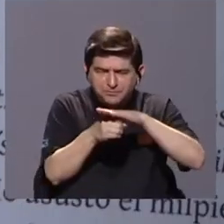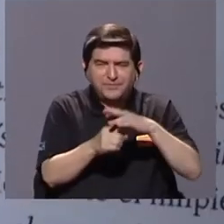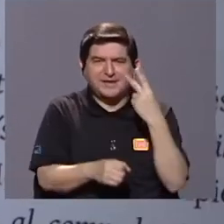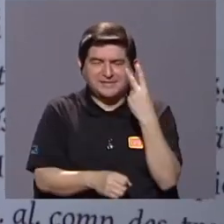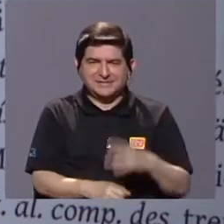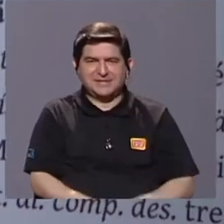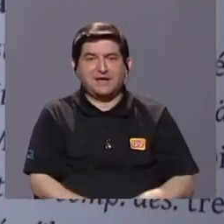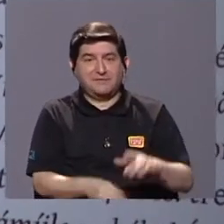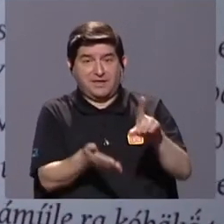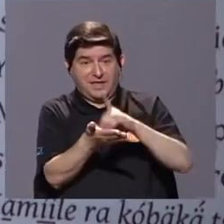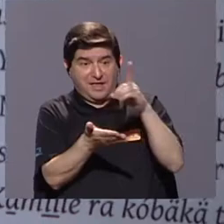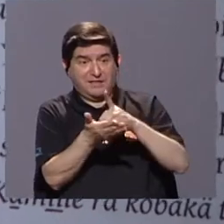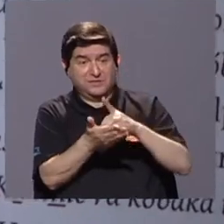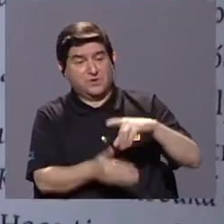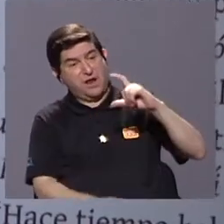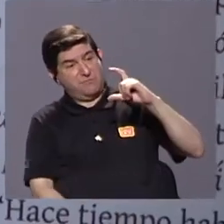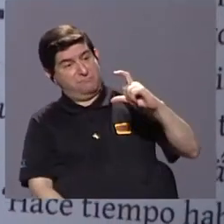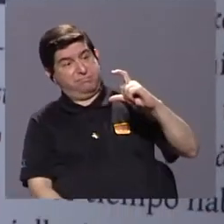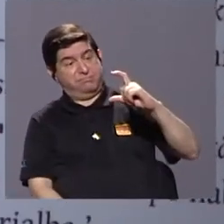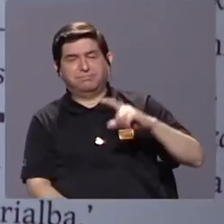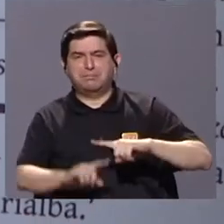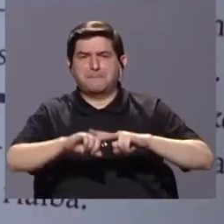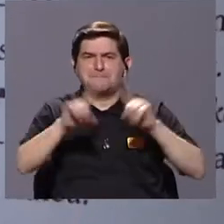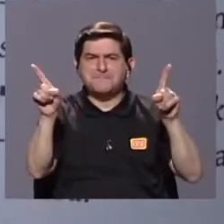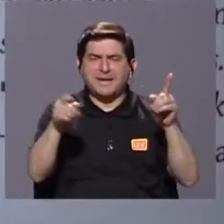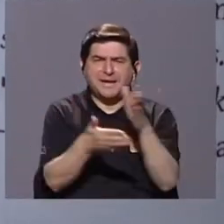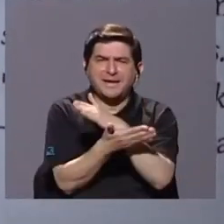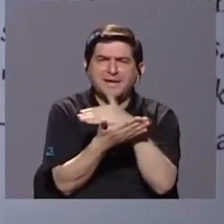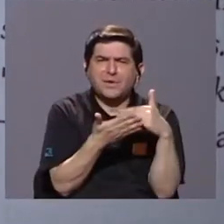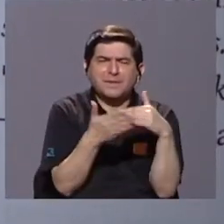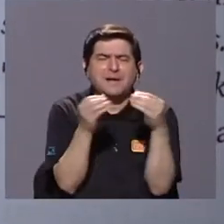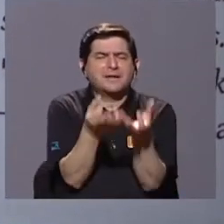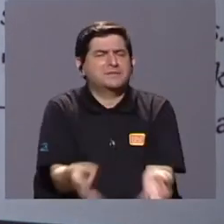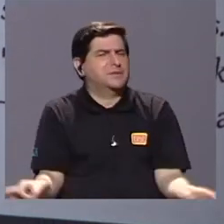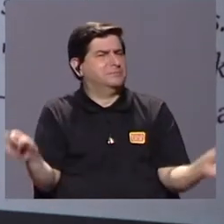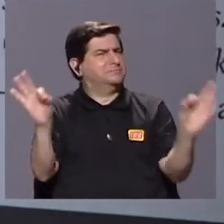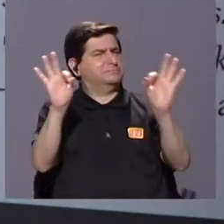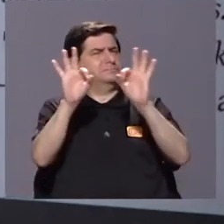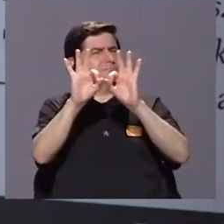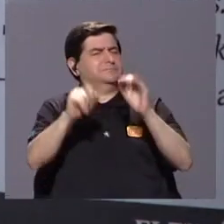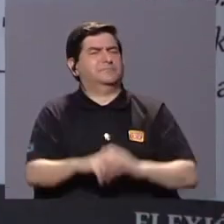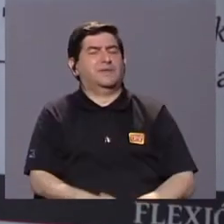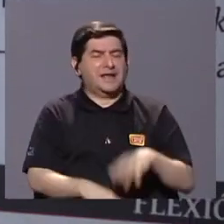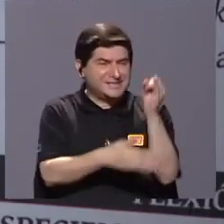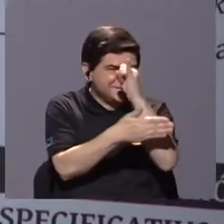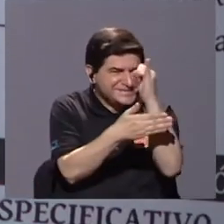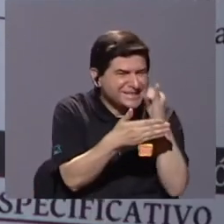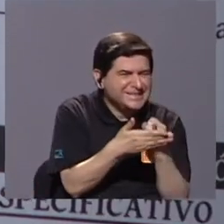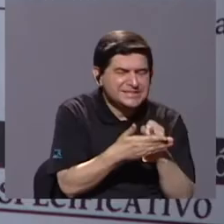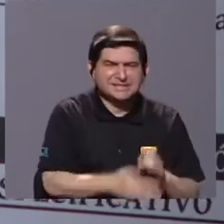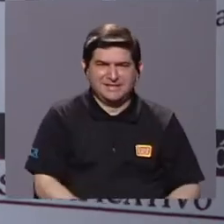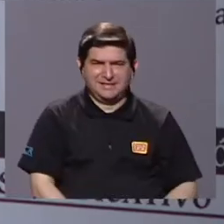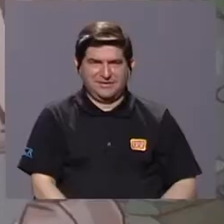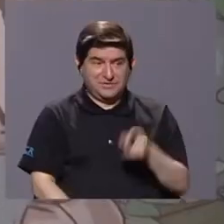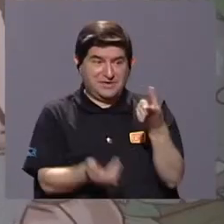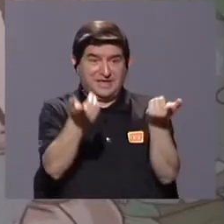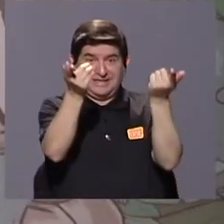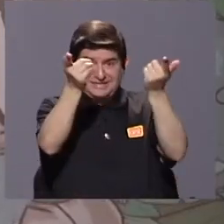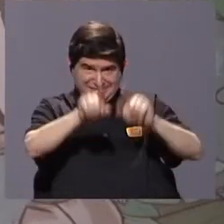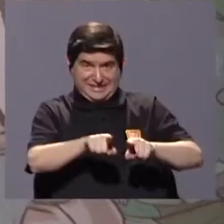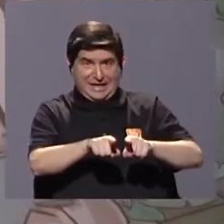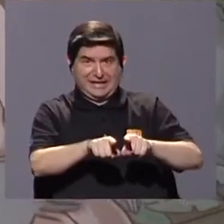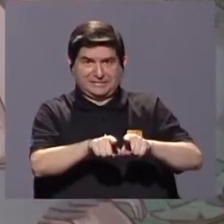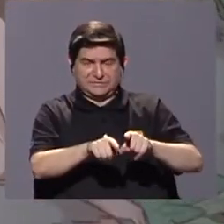el diccionario es un poco gordo, pero la parte, digamos, más importante es el diseño, qué es lo que la